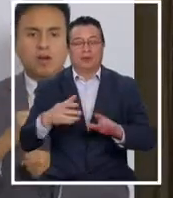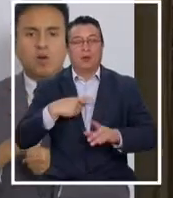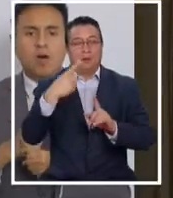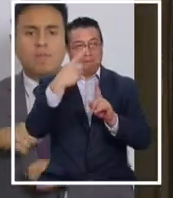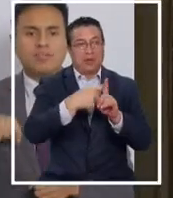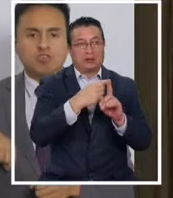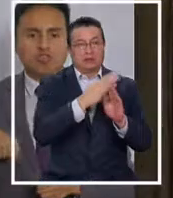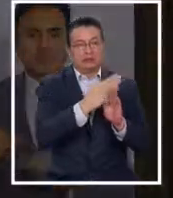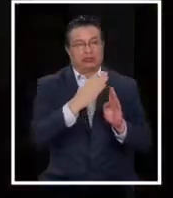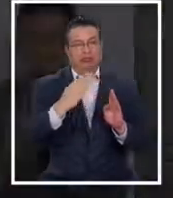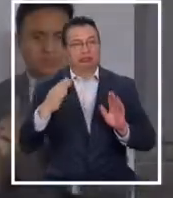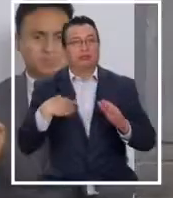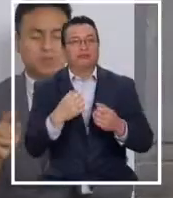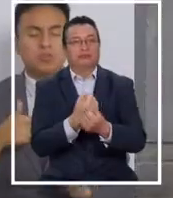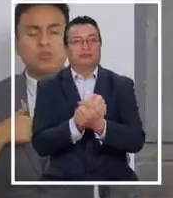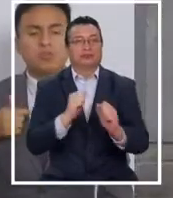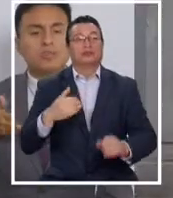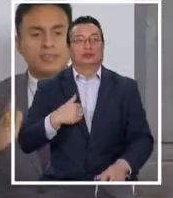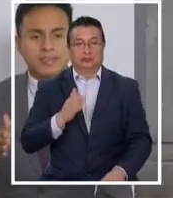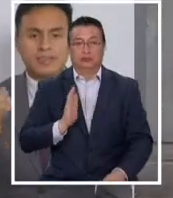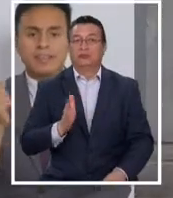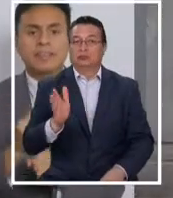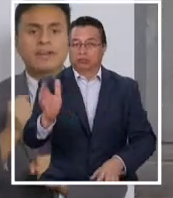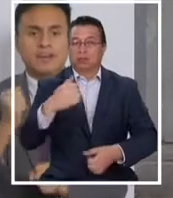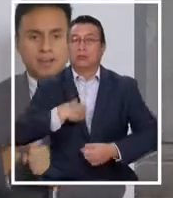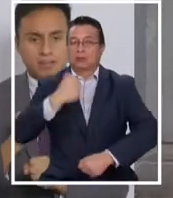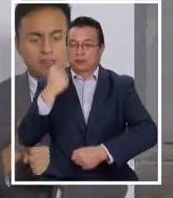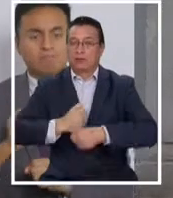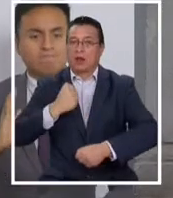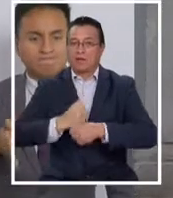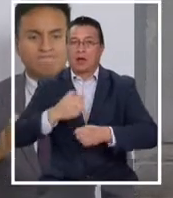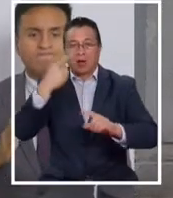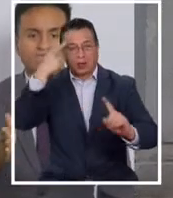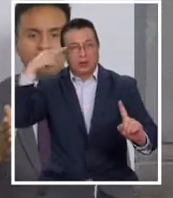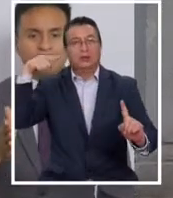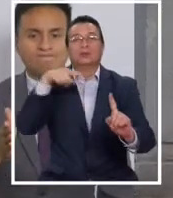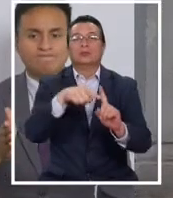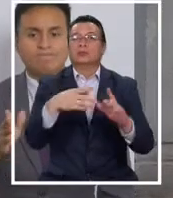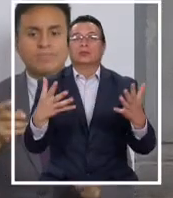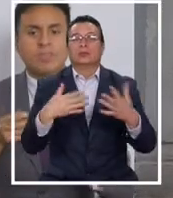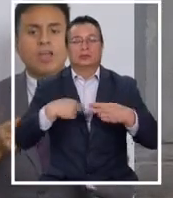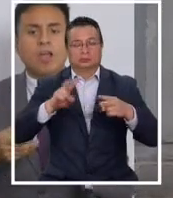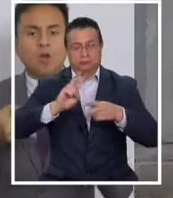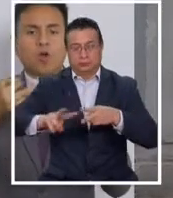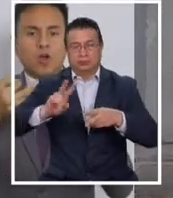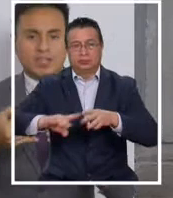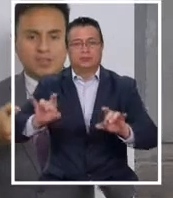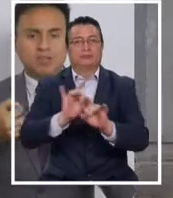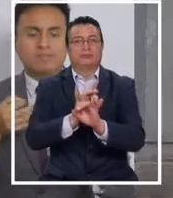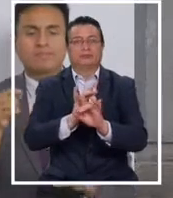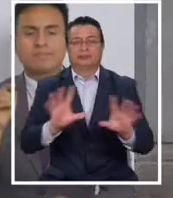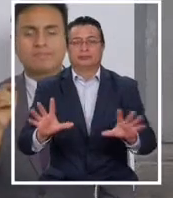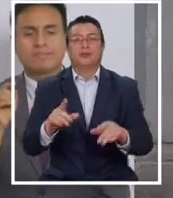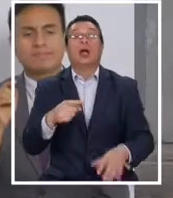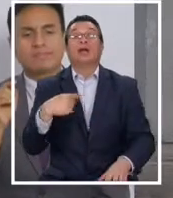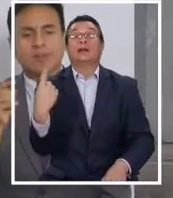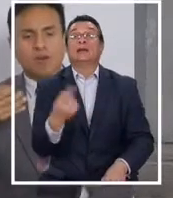se venía gestando. Seguiré trabajando en la concreción de esta